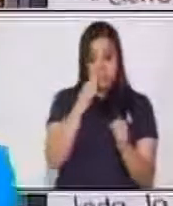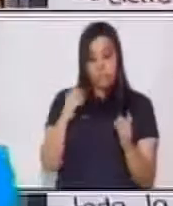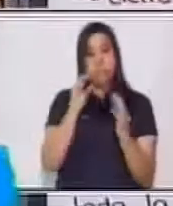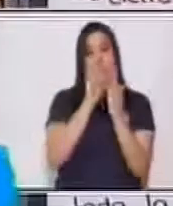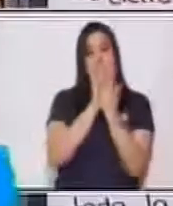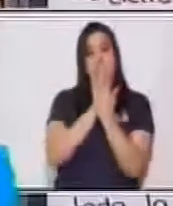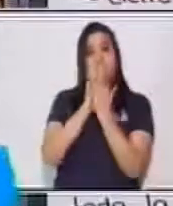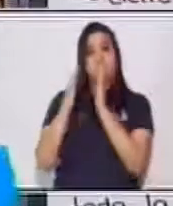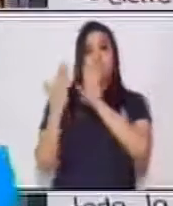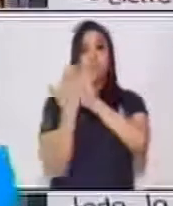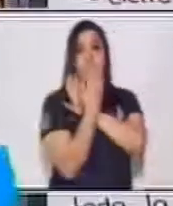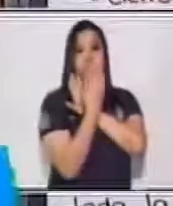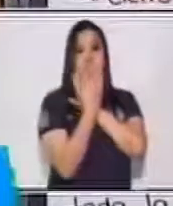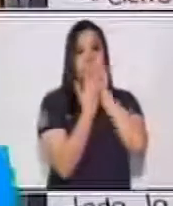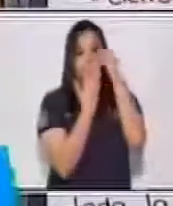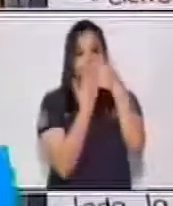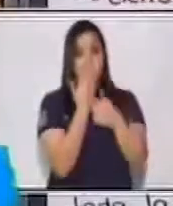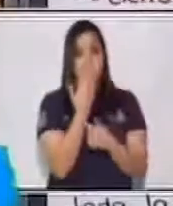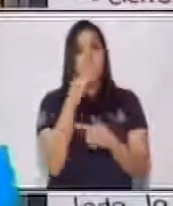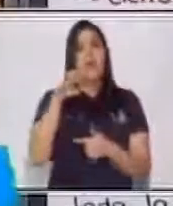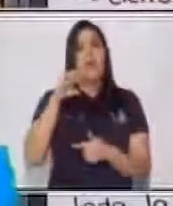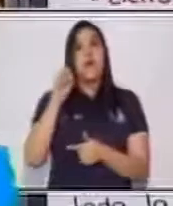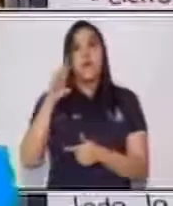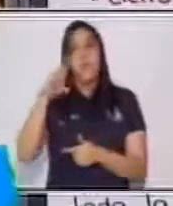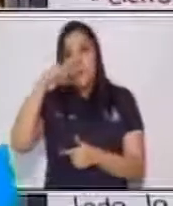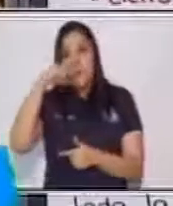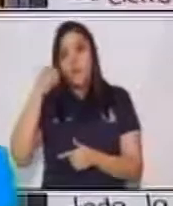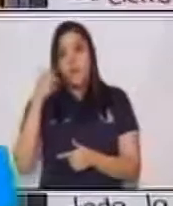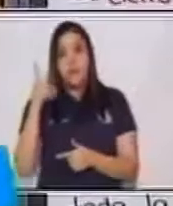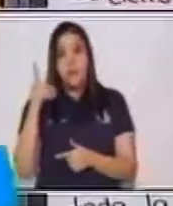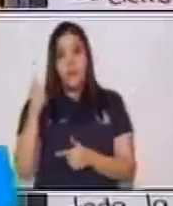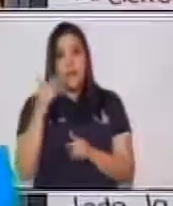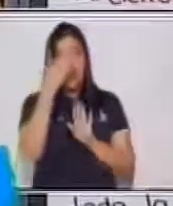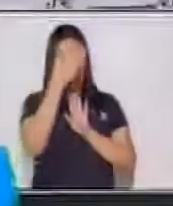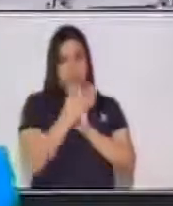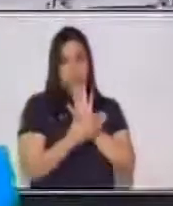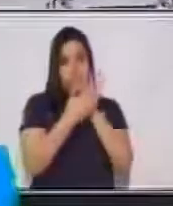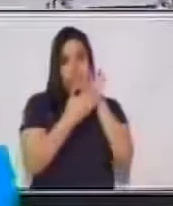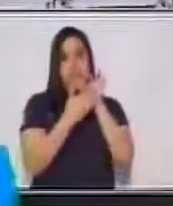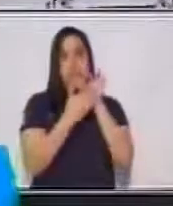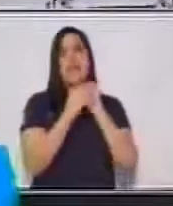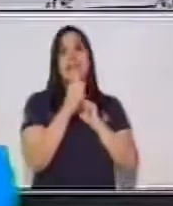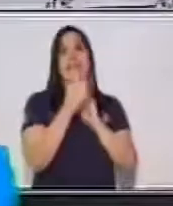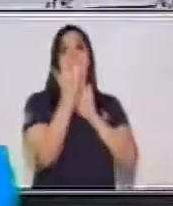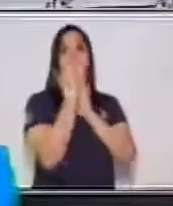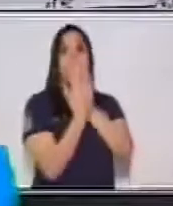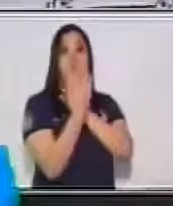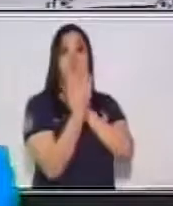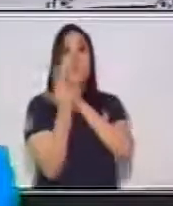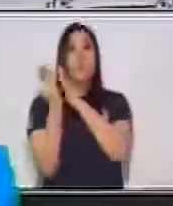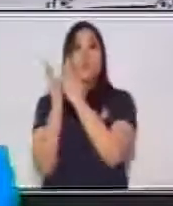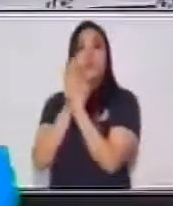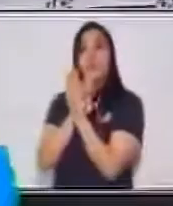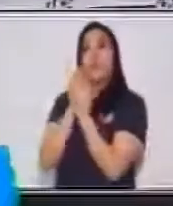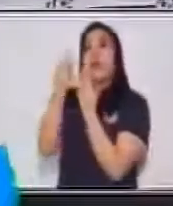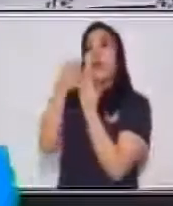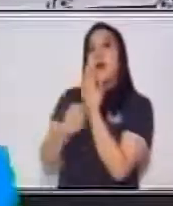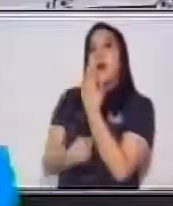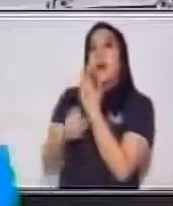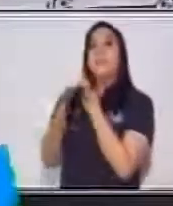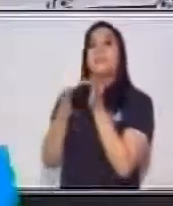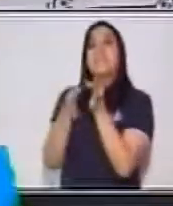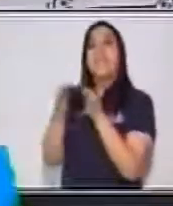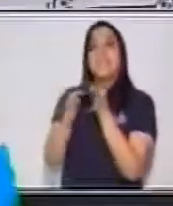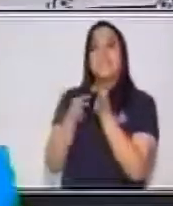vamos a explicarlo más adelante, y al final, el reverso, nos explica la información de